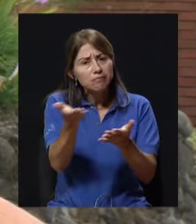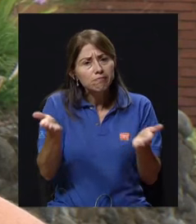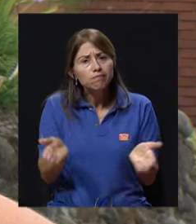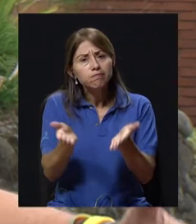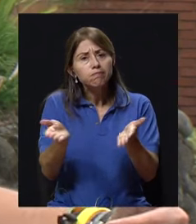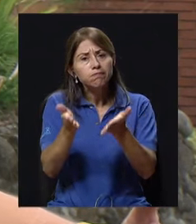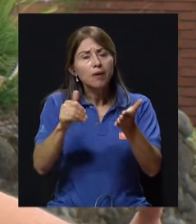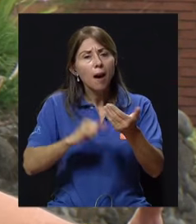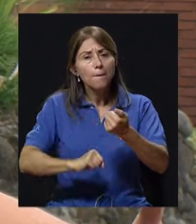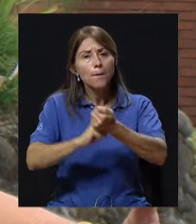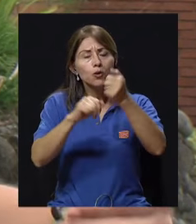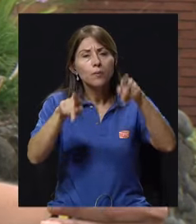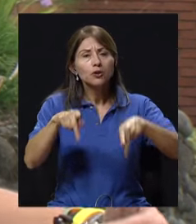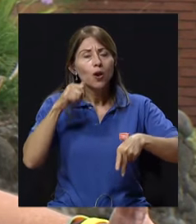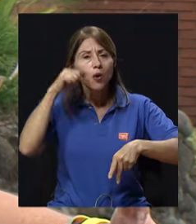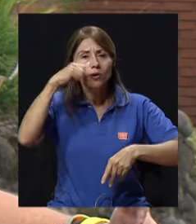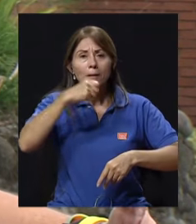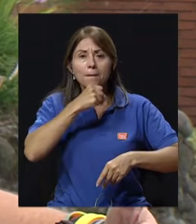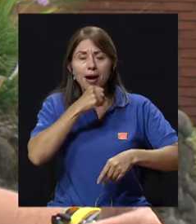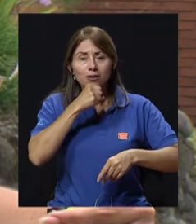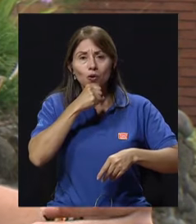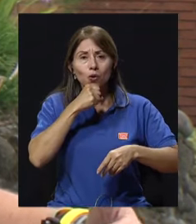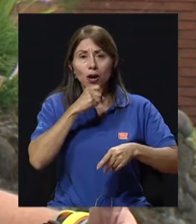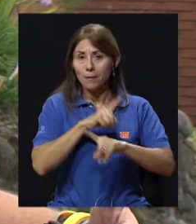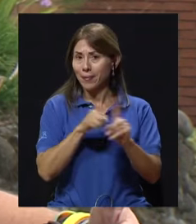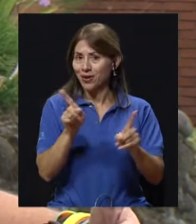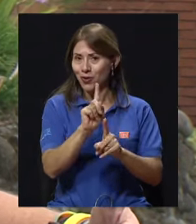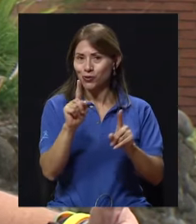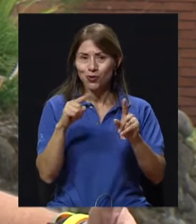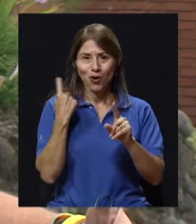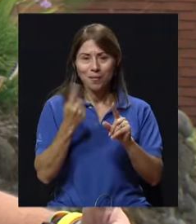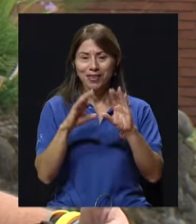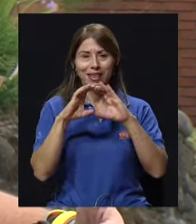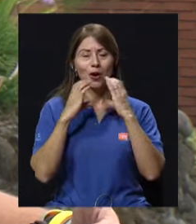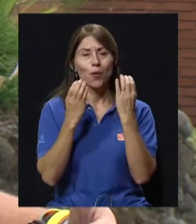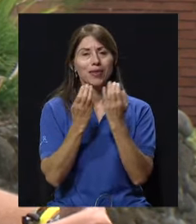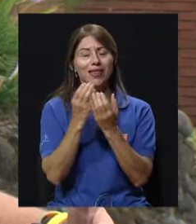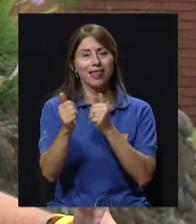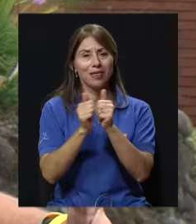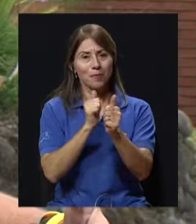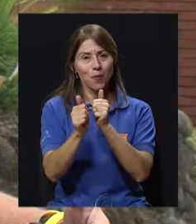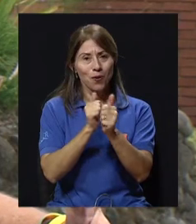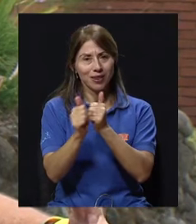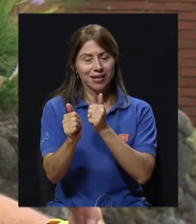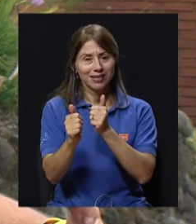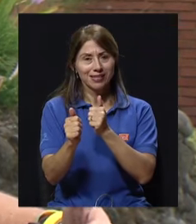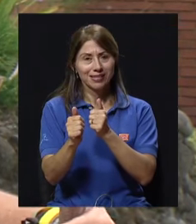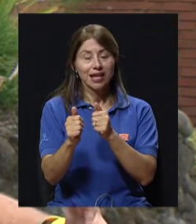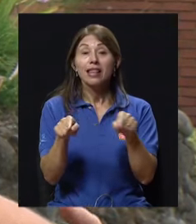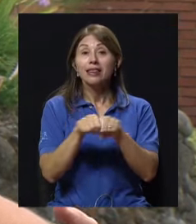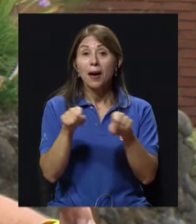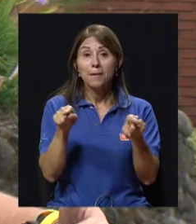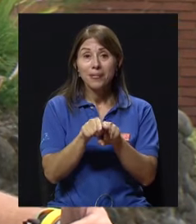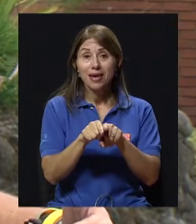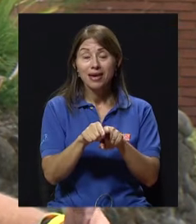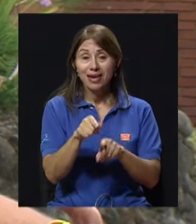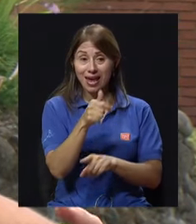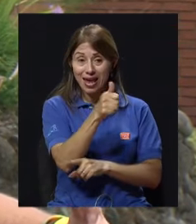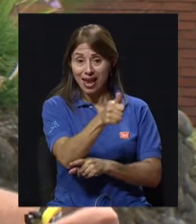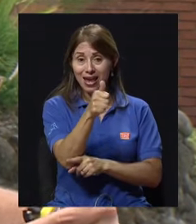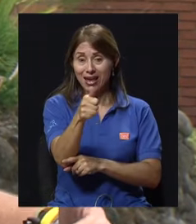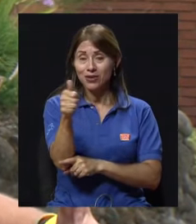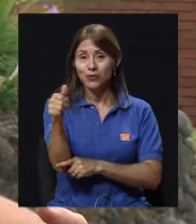adulto mayor y que hagan actividades, pero no solamente en los comités de deportes que los apoyen, sino también que ellos sean